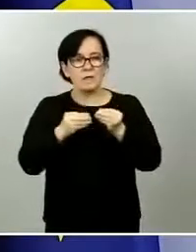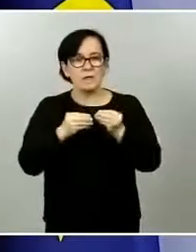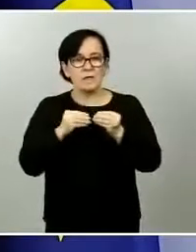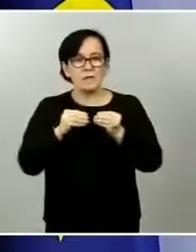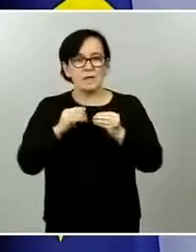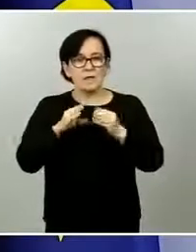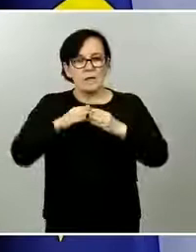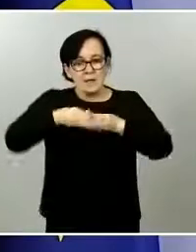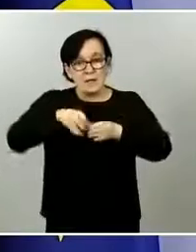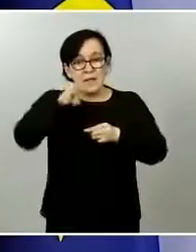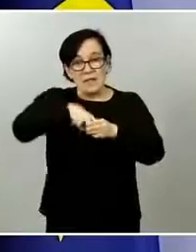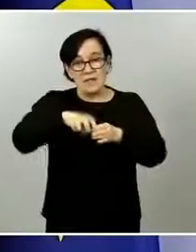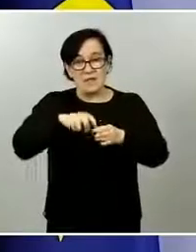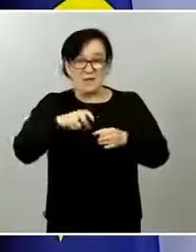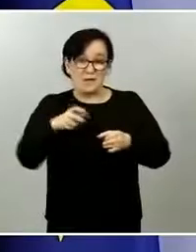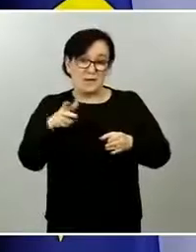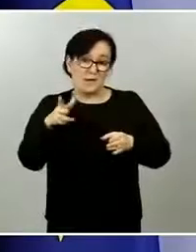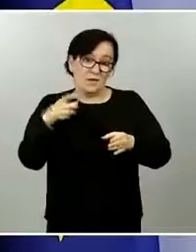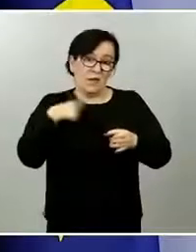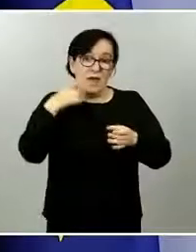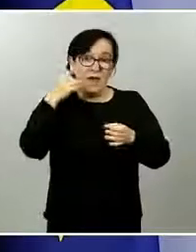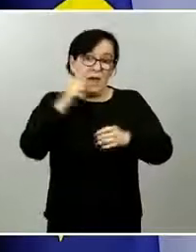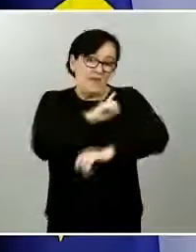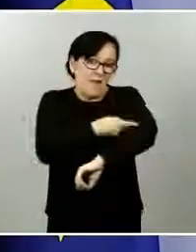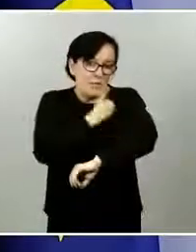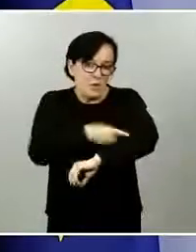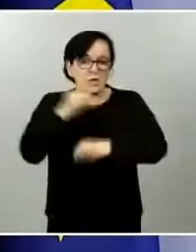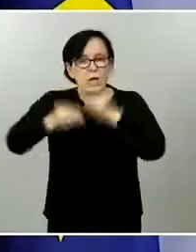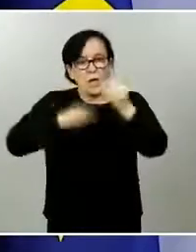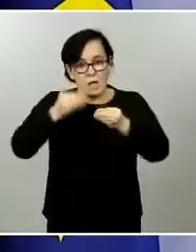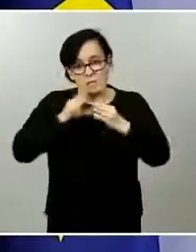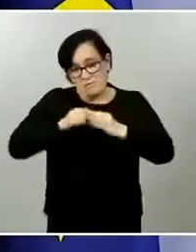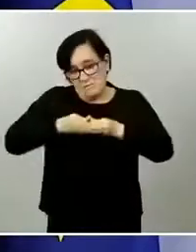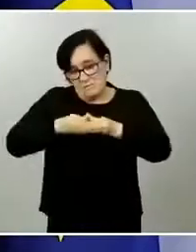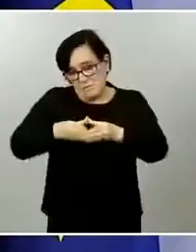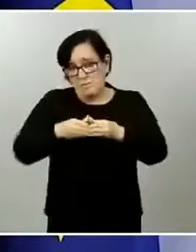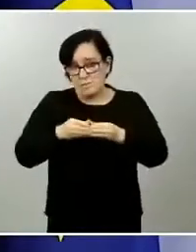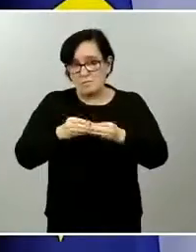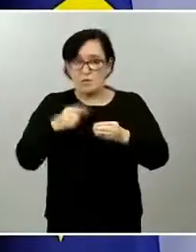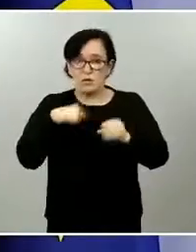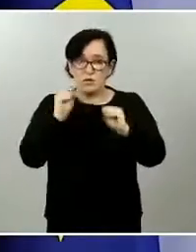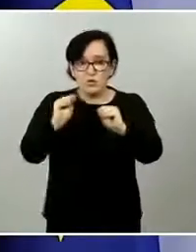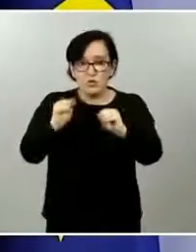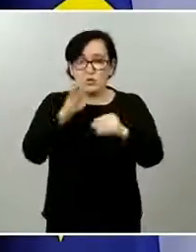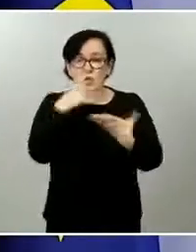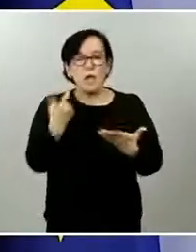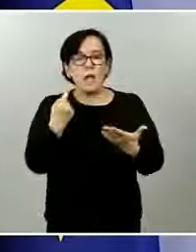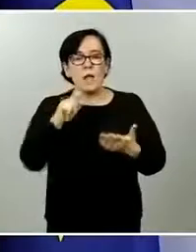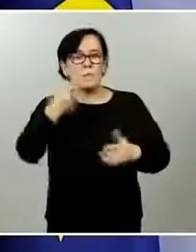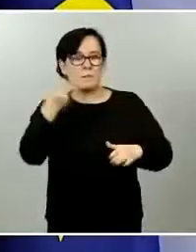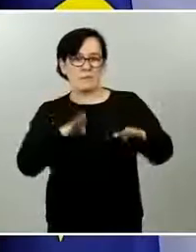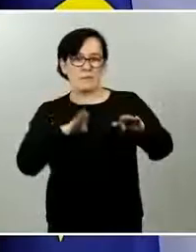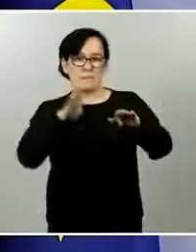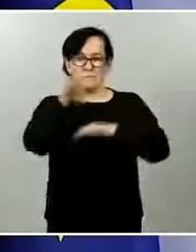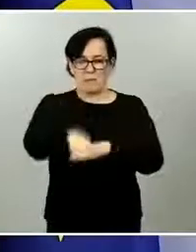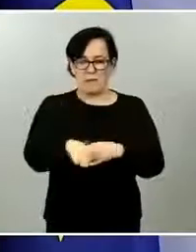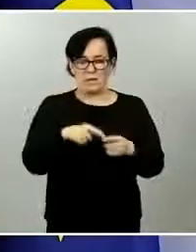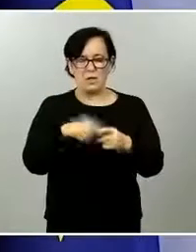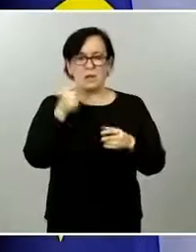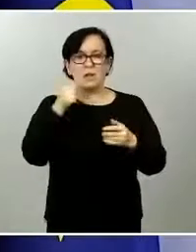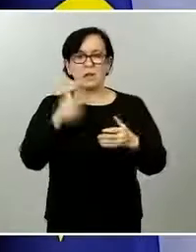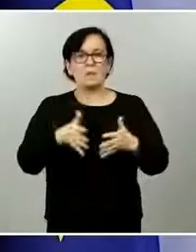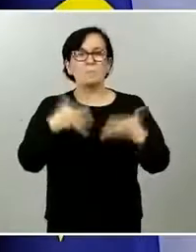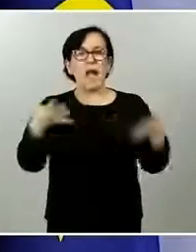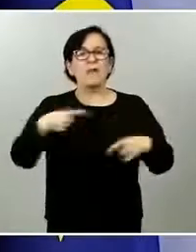aéreas y los servicios marítimos en las Islas Baleares. Finalmente, también se establecen condiciones para el ejercicio de la navegación de